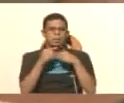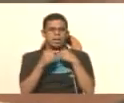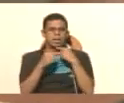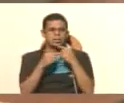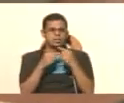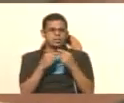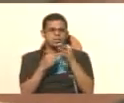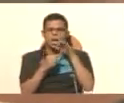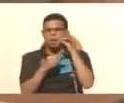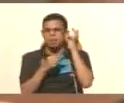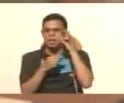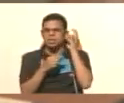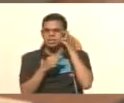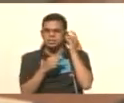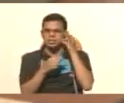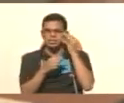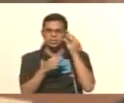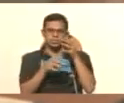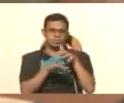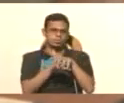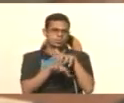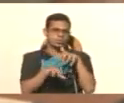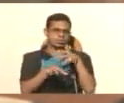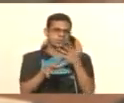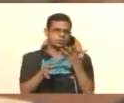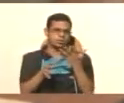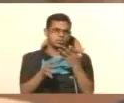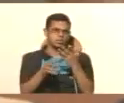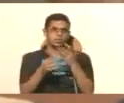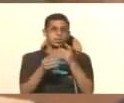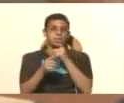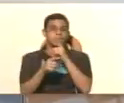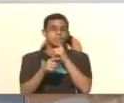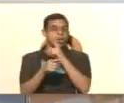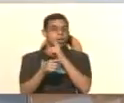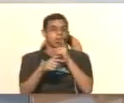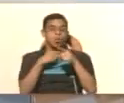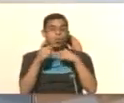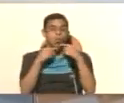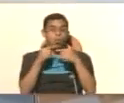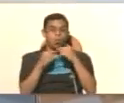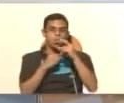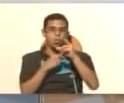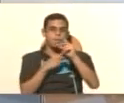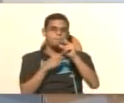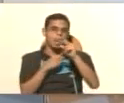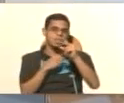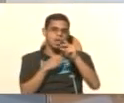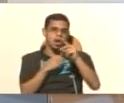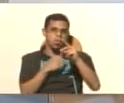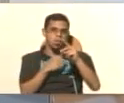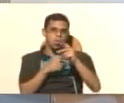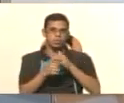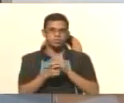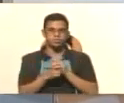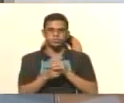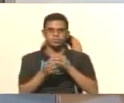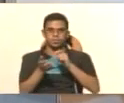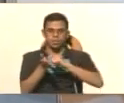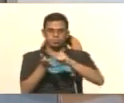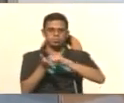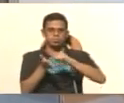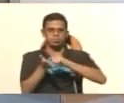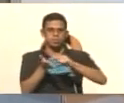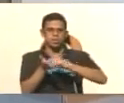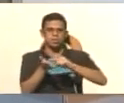color amarillento. Ellas por lo general son de color plateado. Una vez pasamos la borra, ellas quedan del color necesario